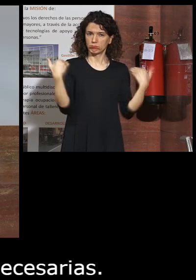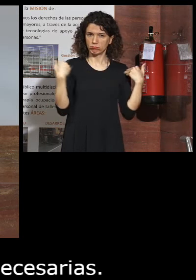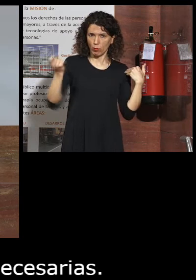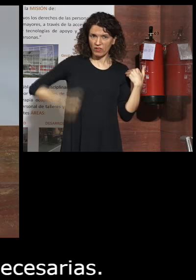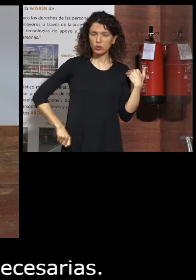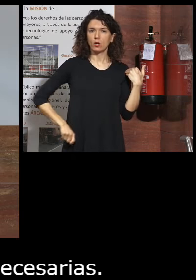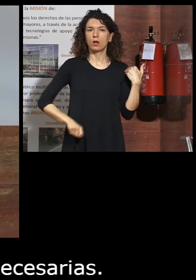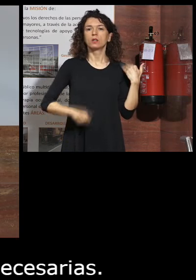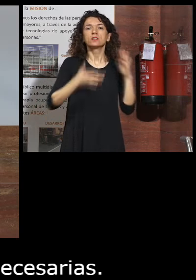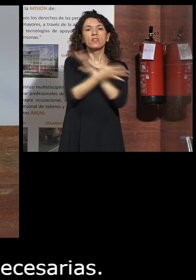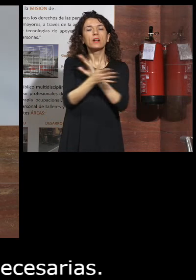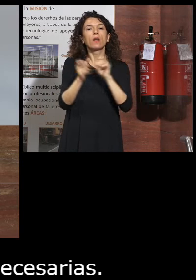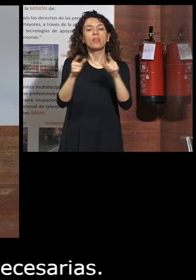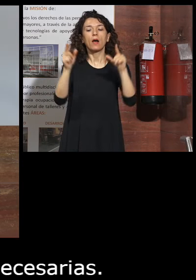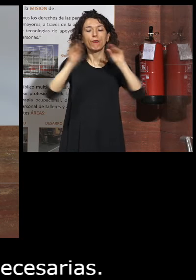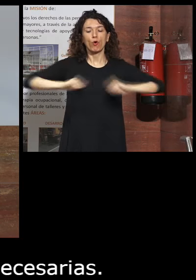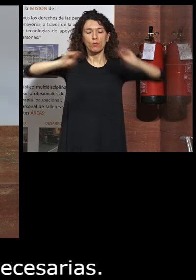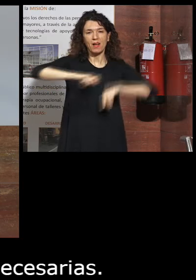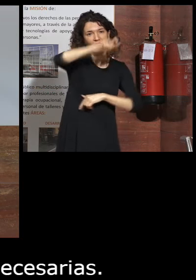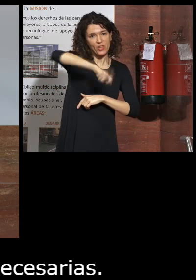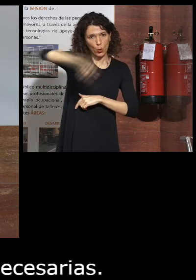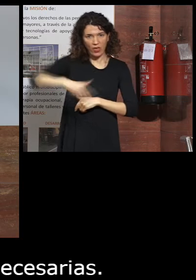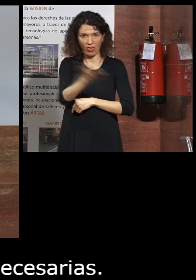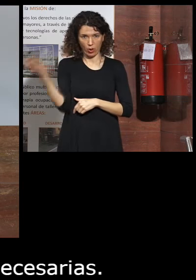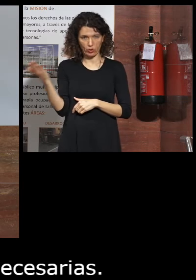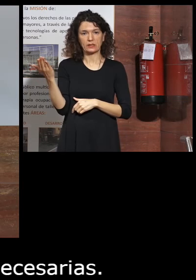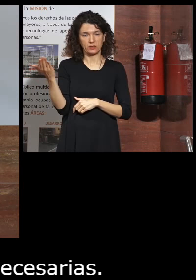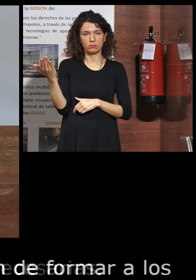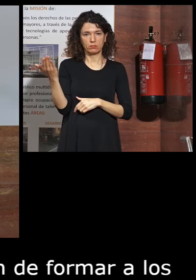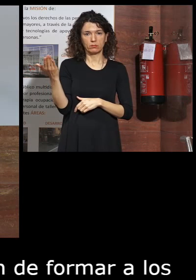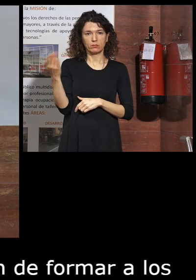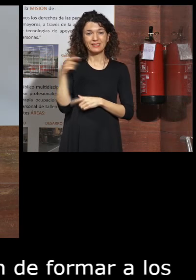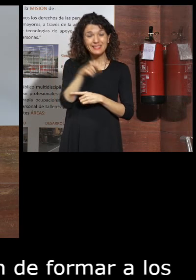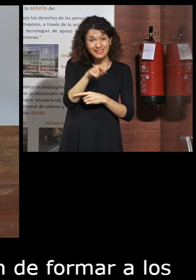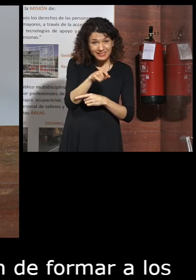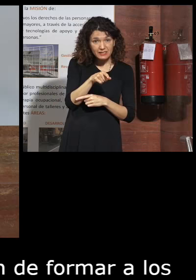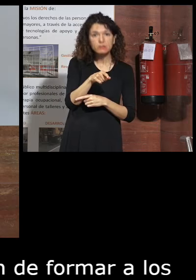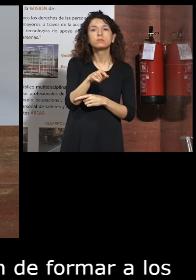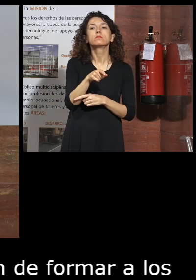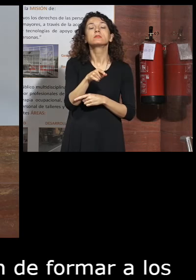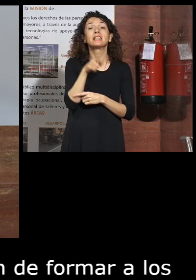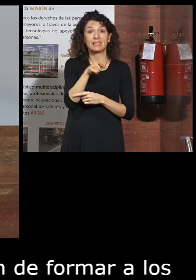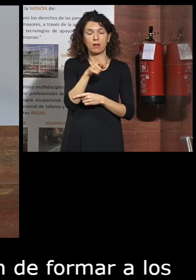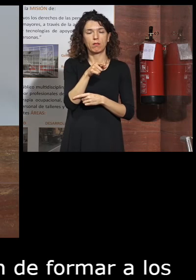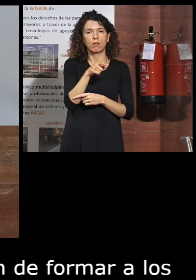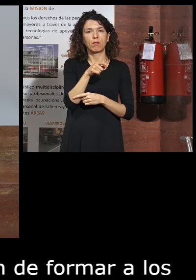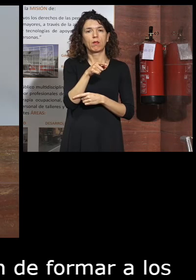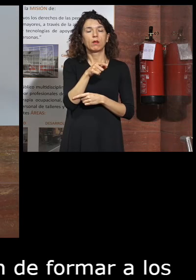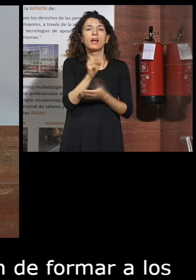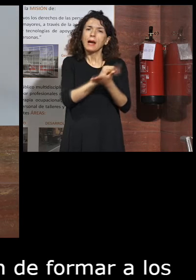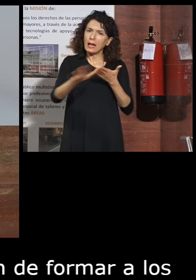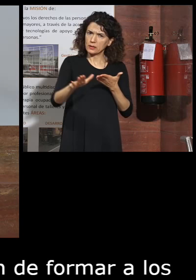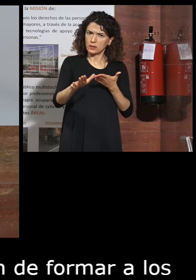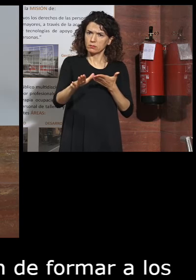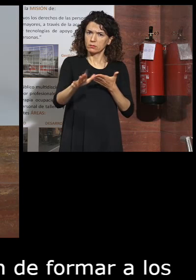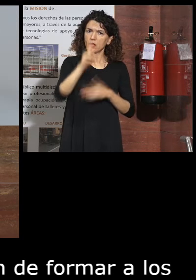informar la tecnología digital la tecnología de dólares. Esta realización es gratuita